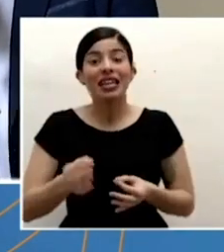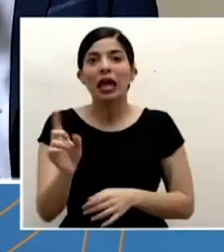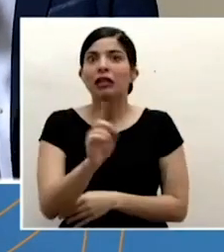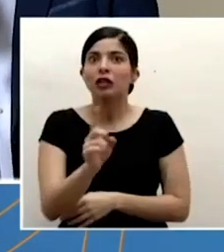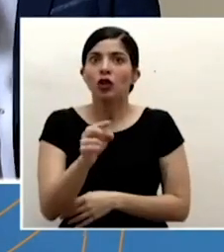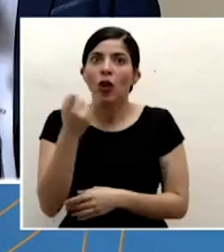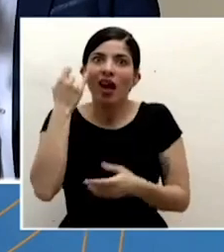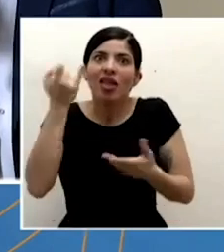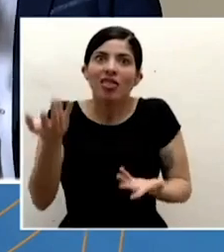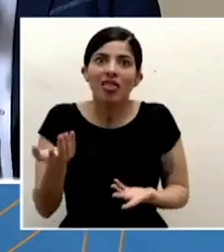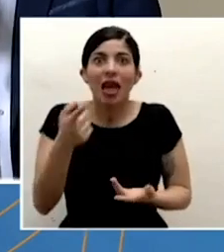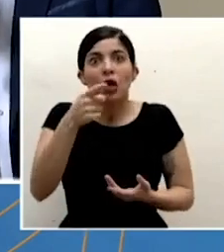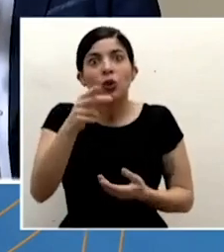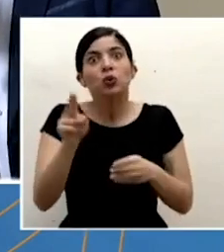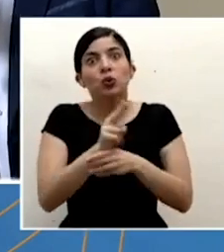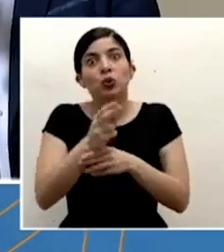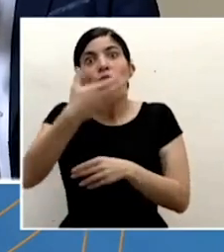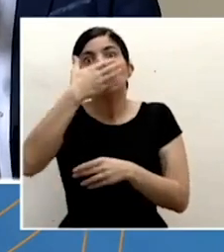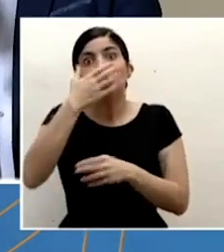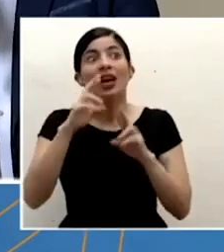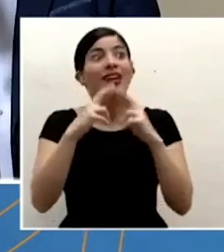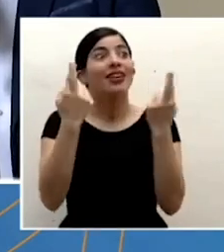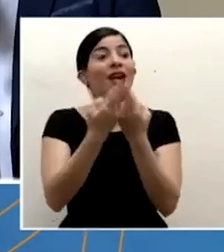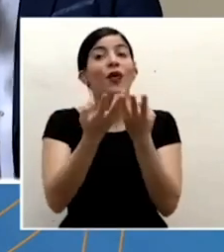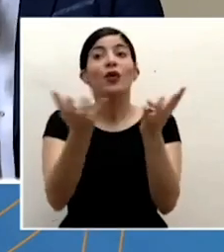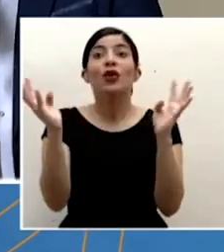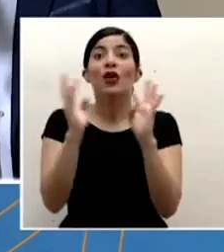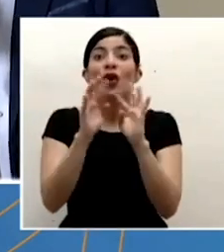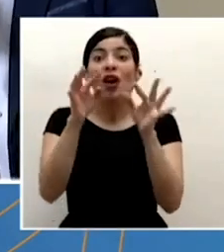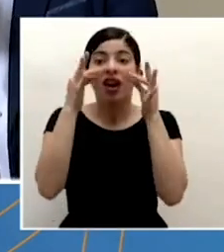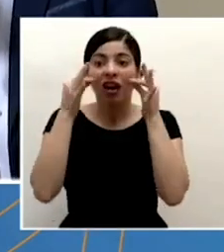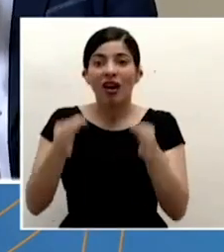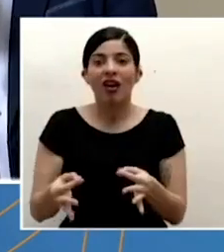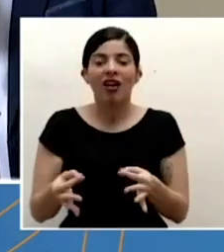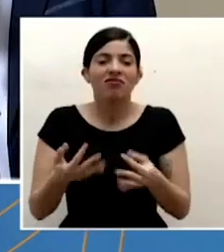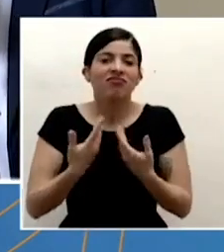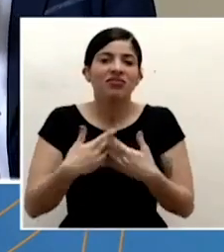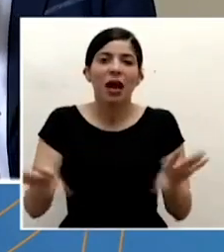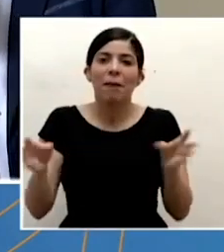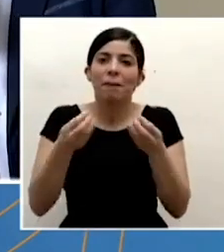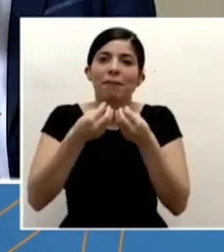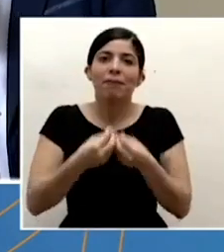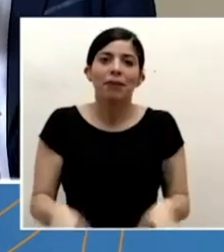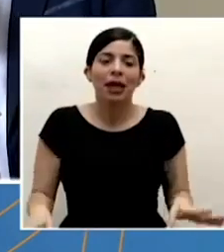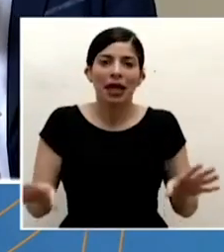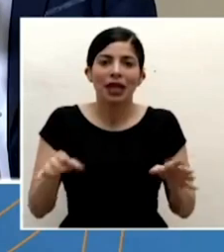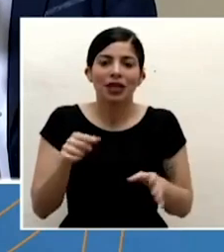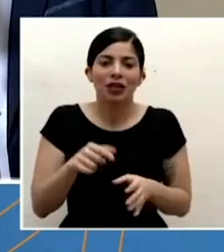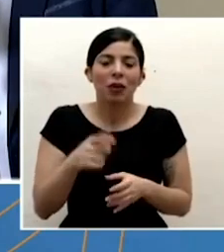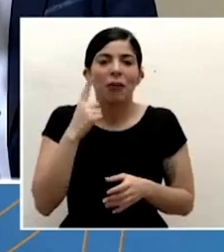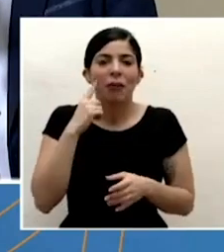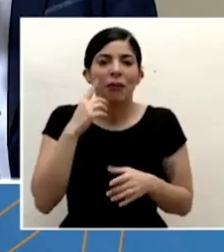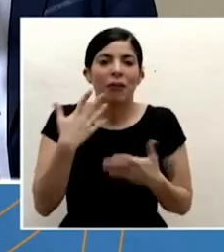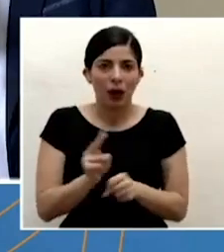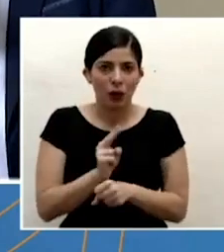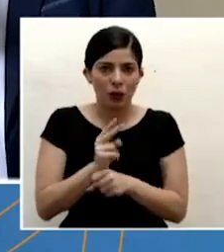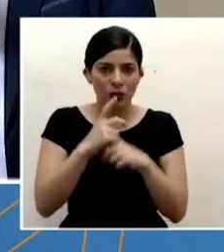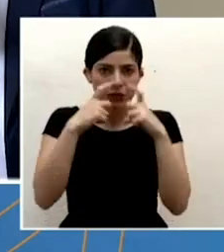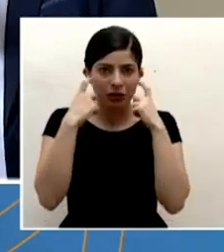es el chiste que tiene obviamente si usted la está usando y está en una reunión pues se la quitó ya perdió todo el sentido la mascarilla debe